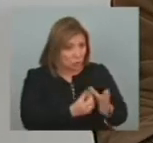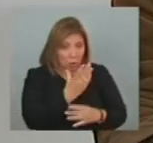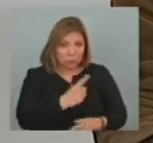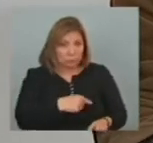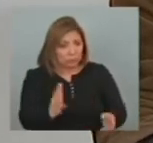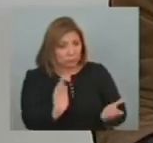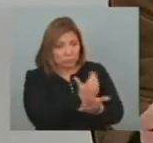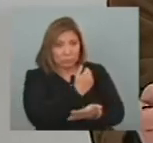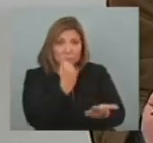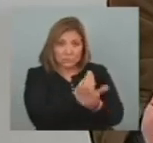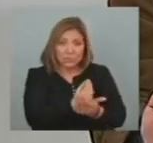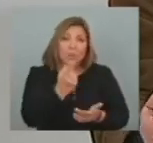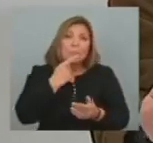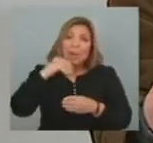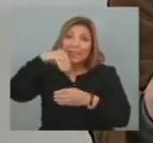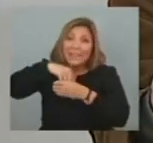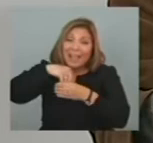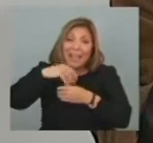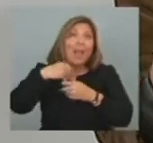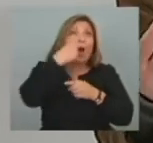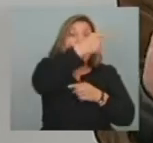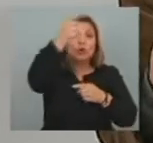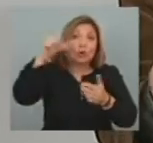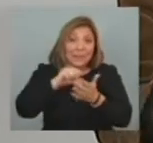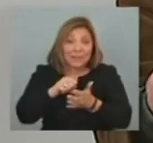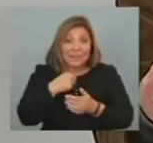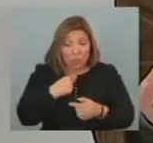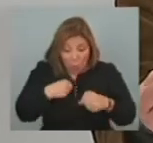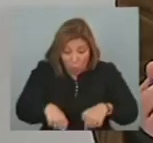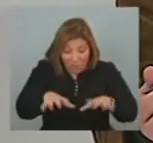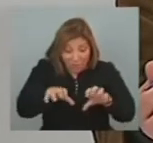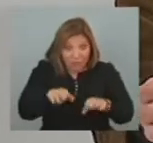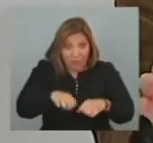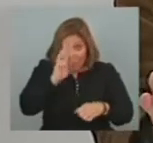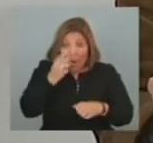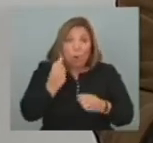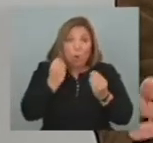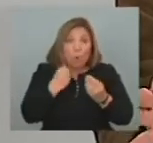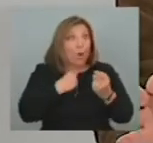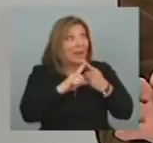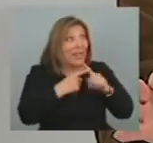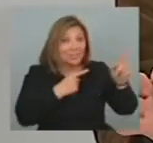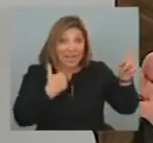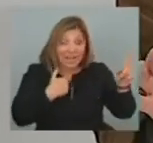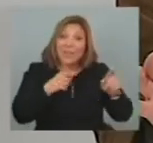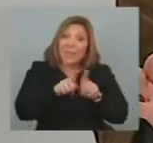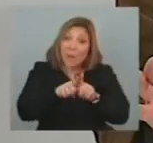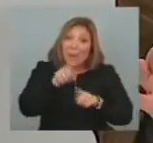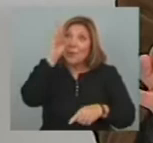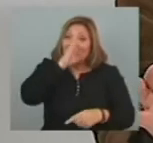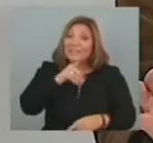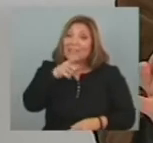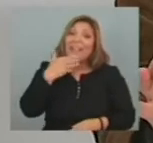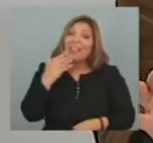exterior brasileña Y yo repito Al enclave uruguaya Y pensando en esto Que estamos hablando De la relación Con Argentina Lo que tenemos que entender Es que Brasil